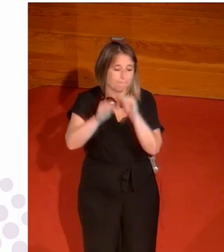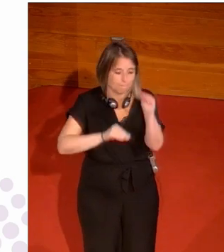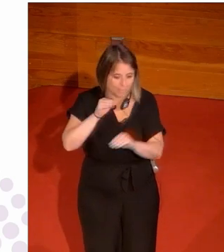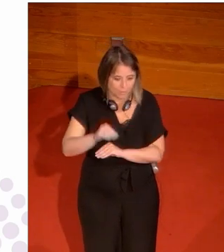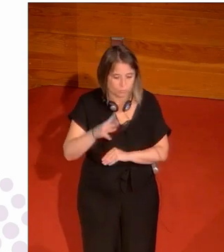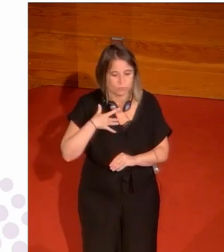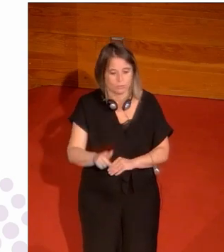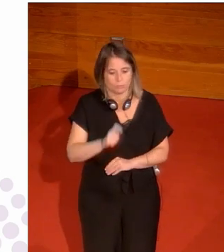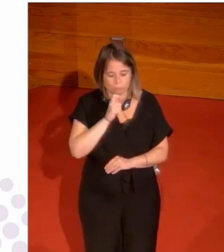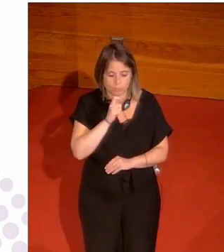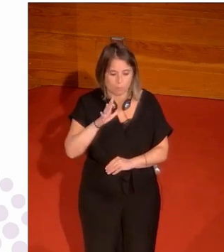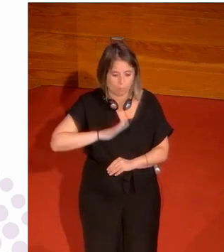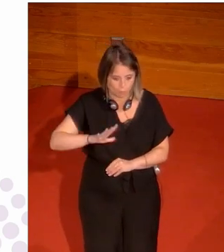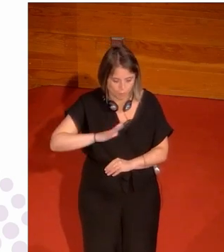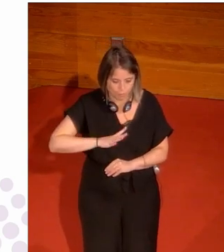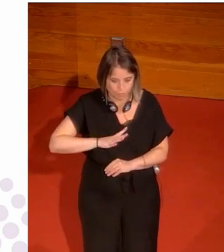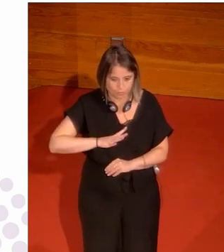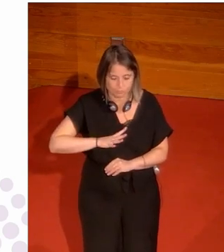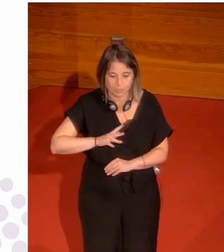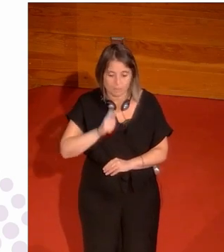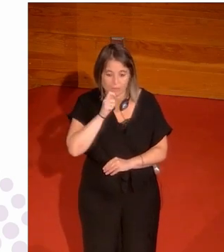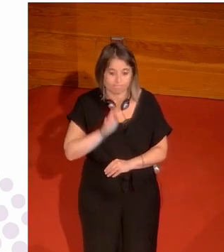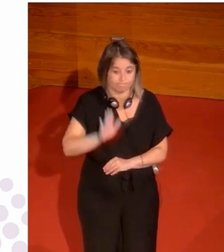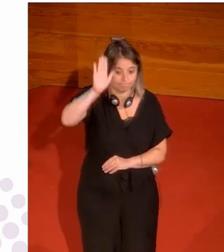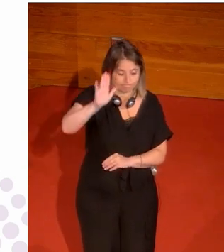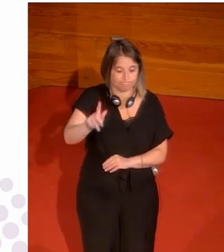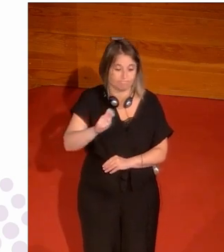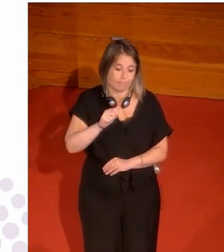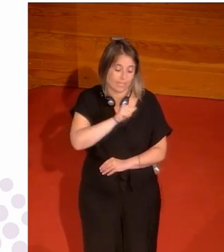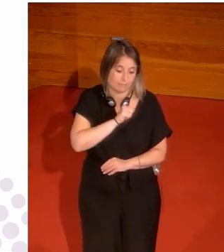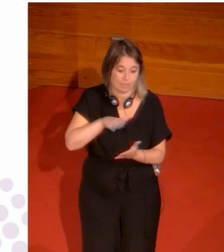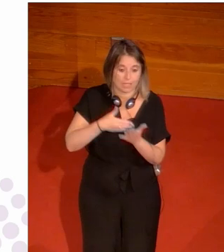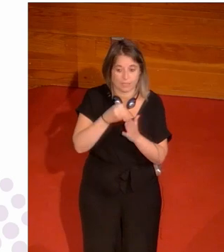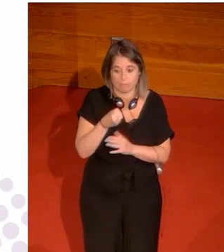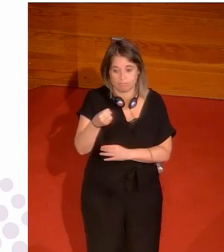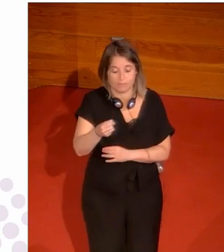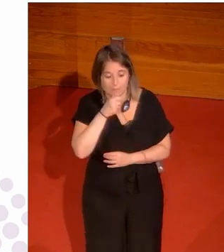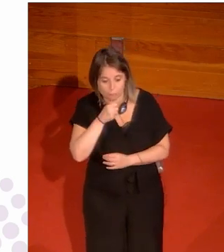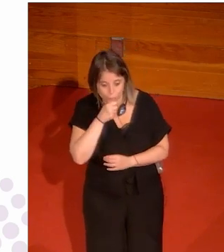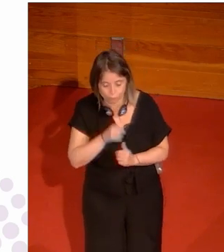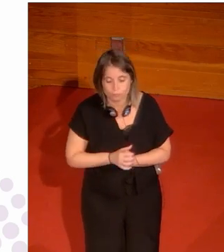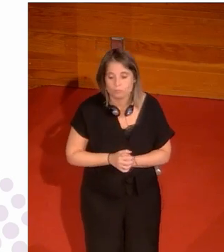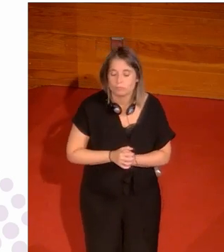zabalduko dela, mesedez, altzatu eskua, itxaron mikrofonoa izan arte,